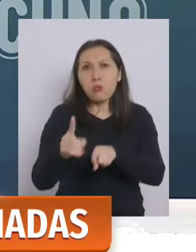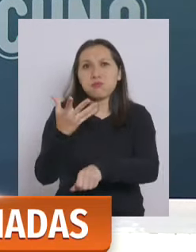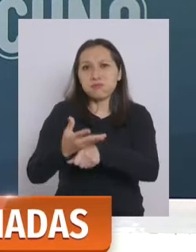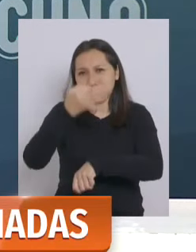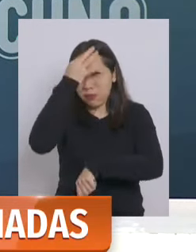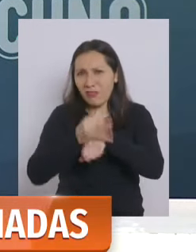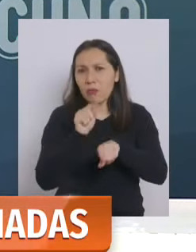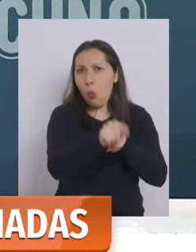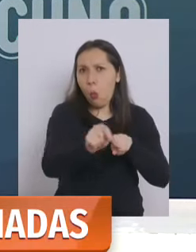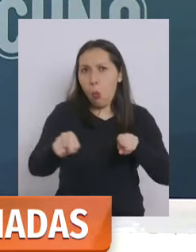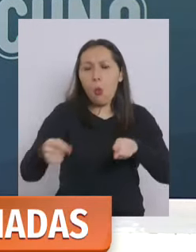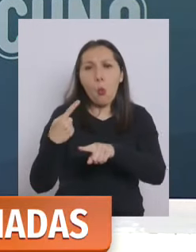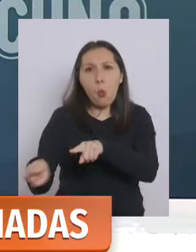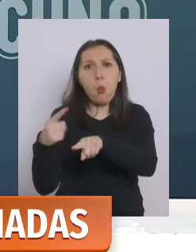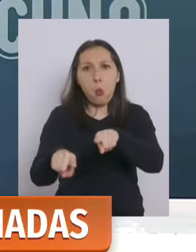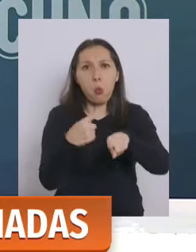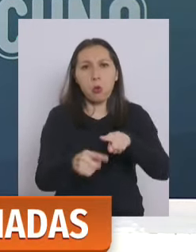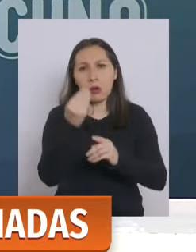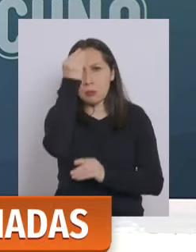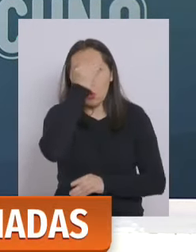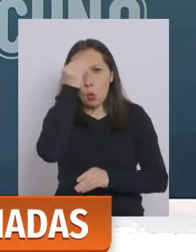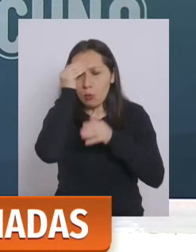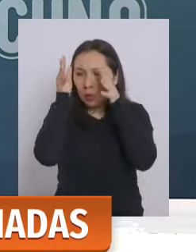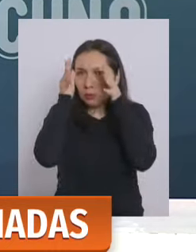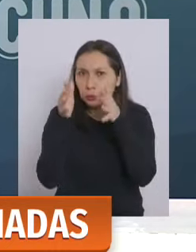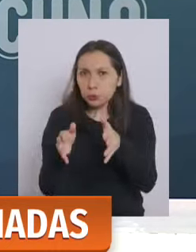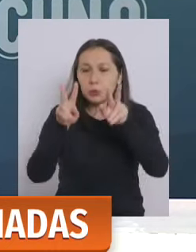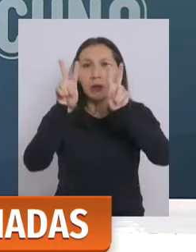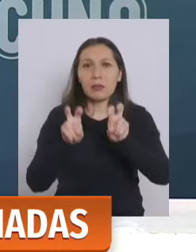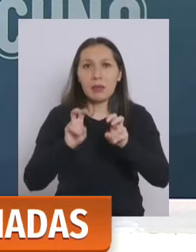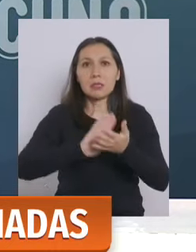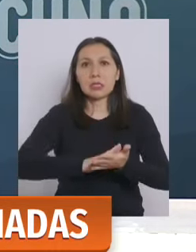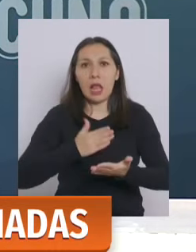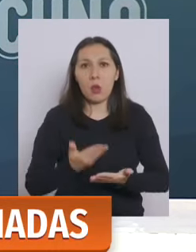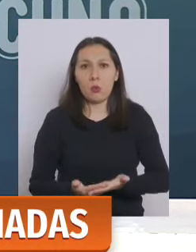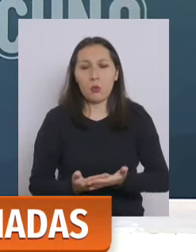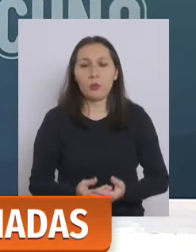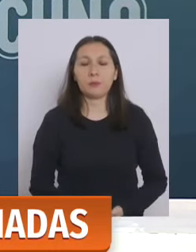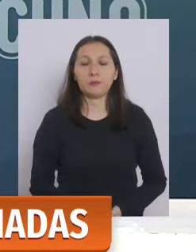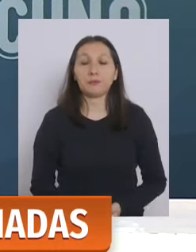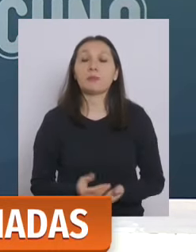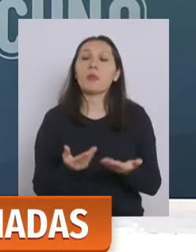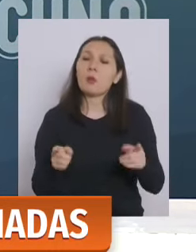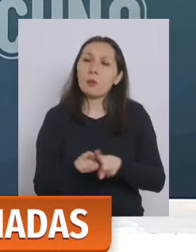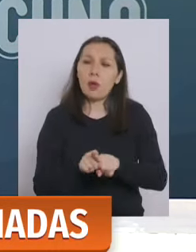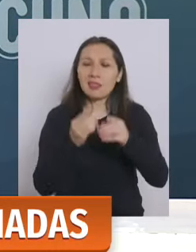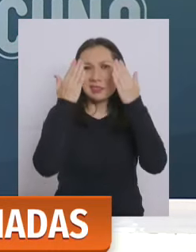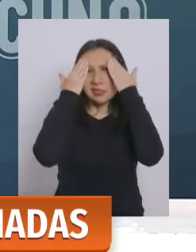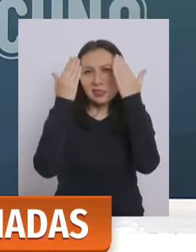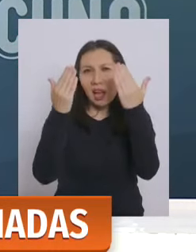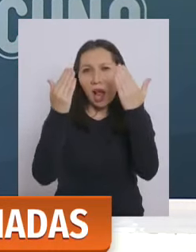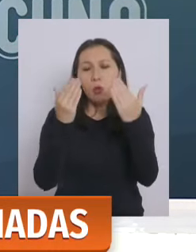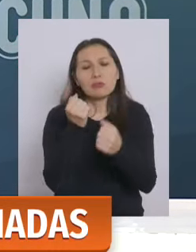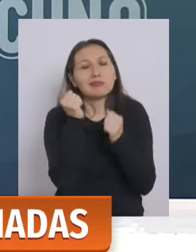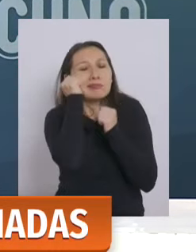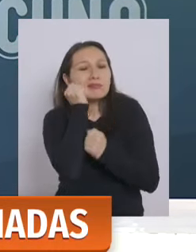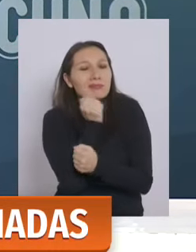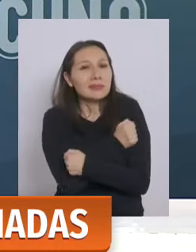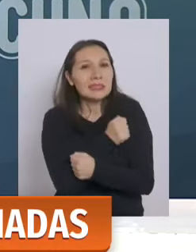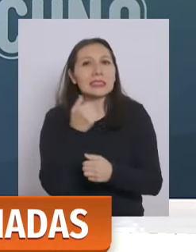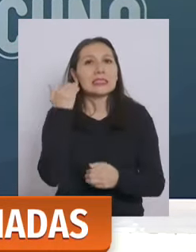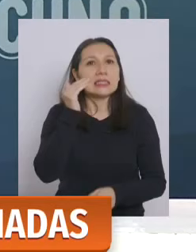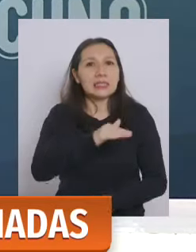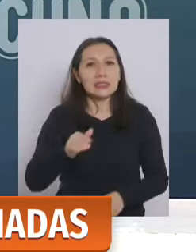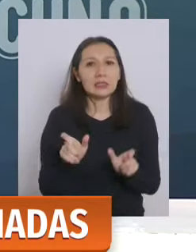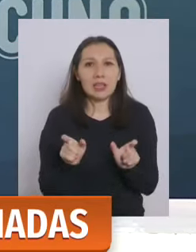que tratar y muchas preocupaciones desde el punto de vista sanitario así que un saludo afectuoso a las niñas y niños